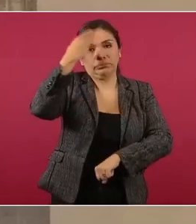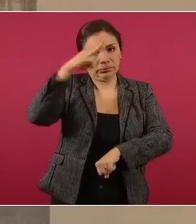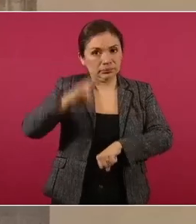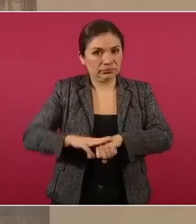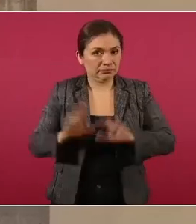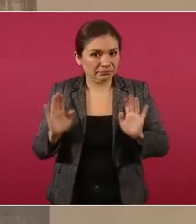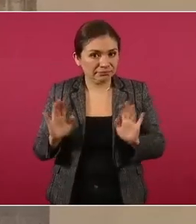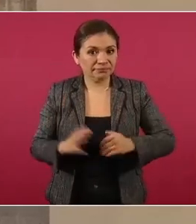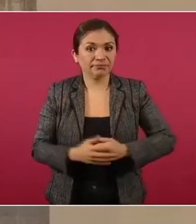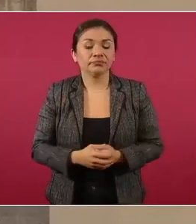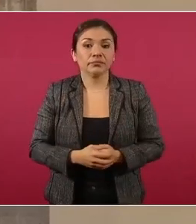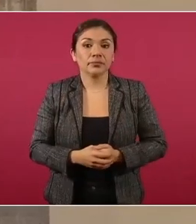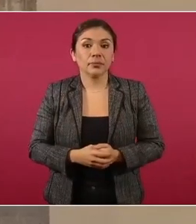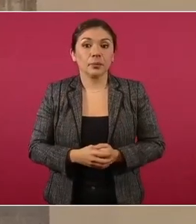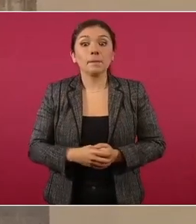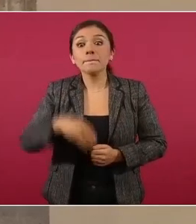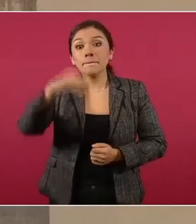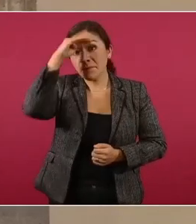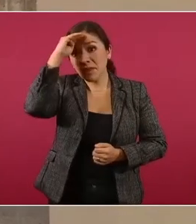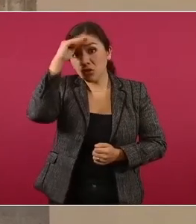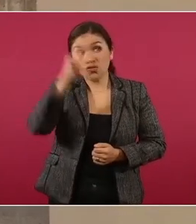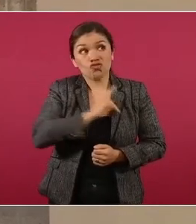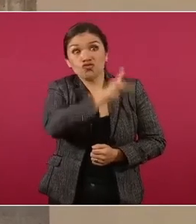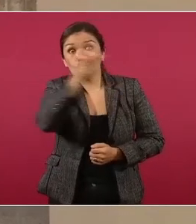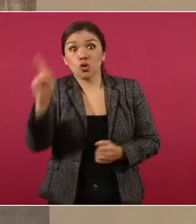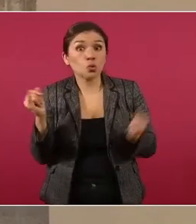No quiere decir que sean todos así,